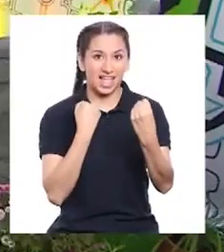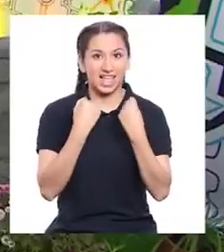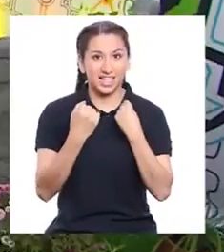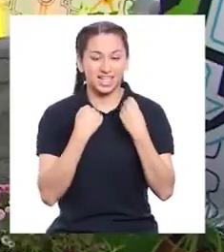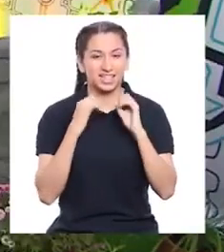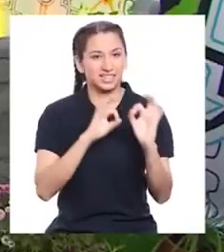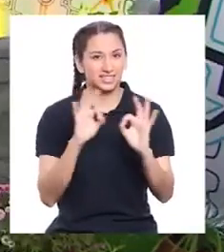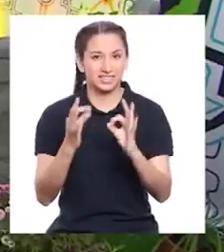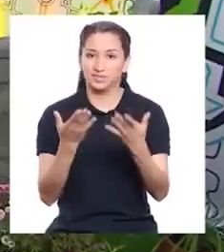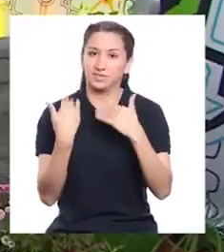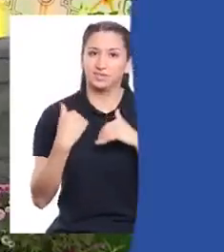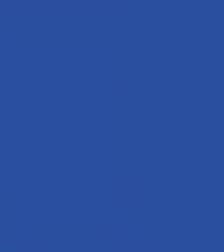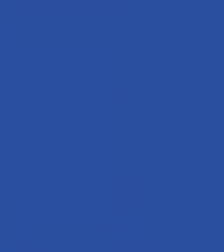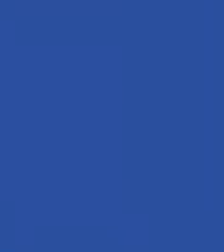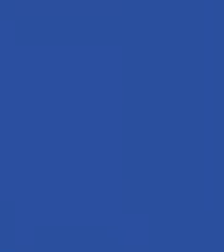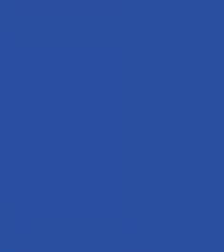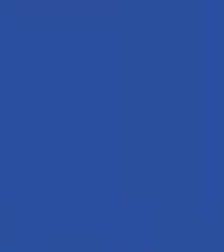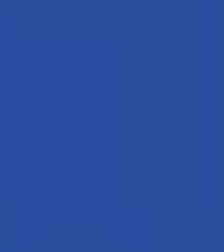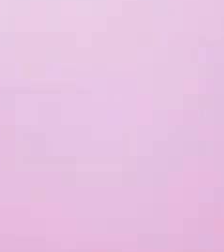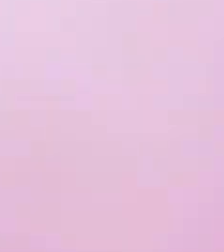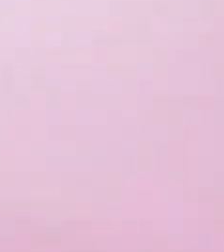¡Sí! ¡Vamos!